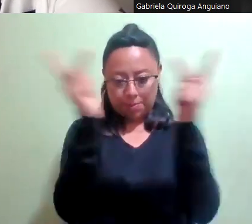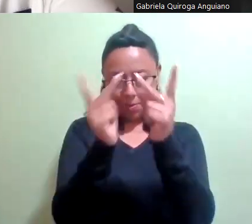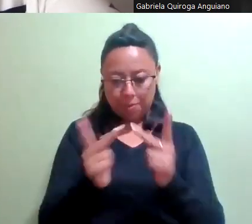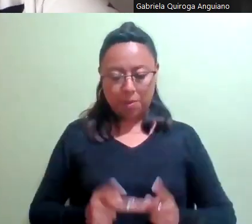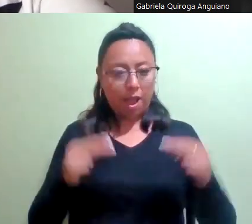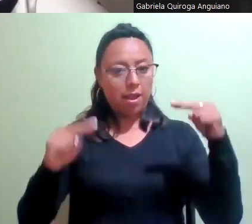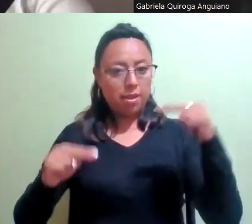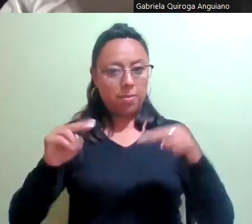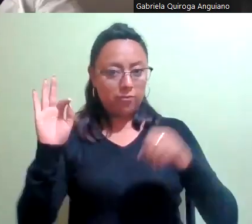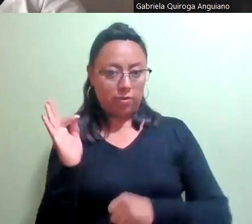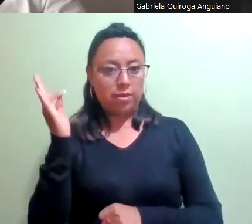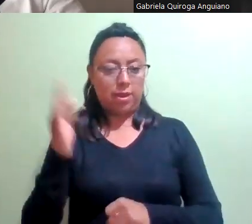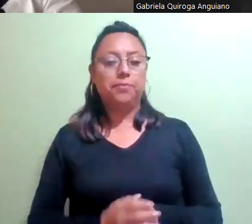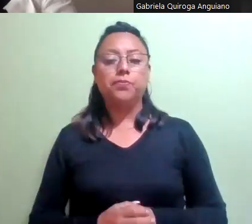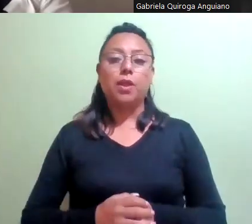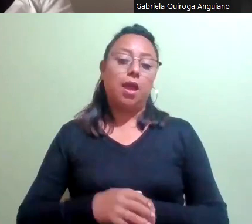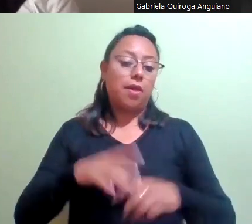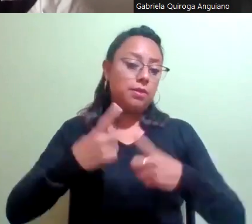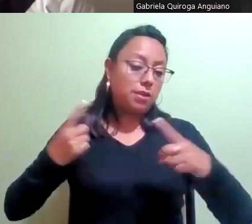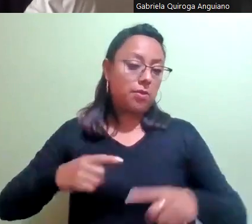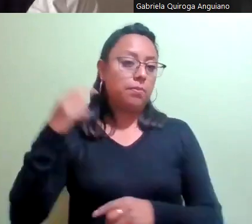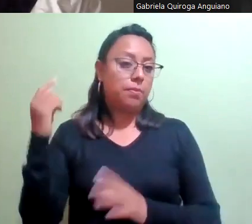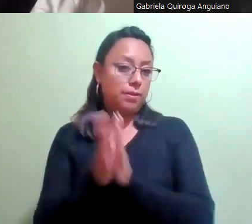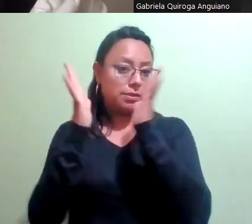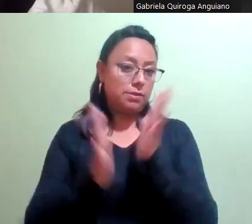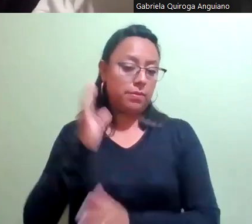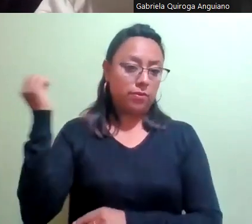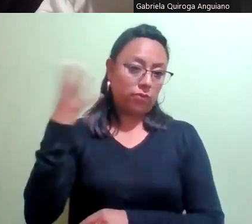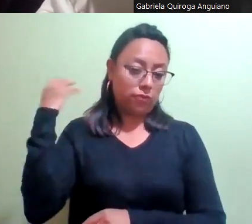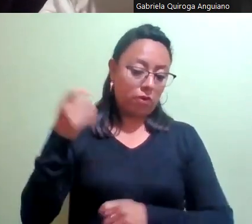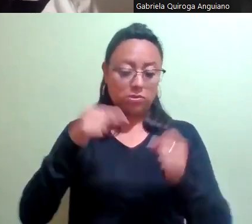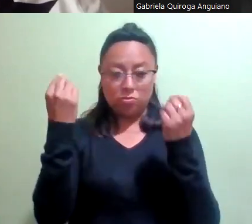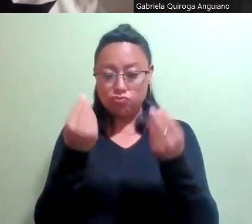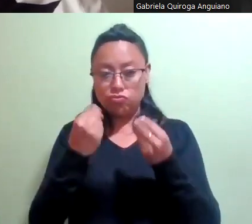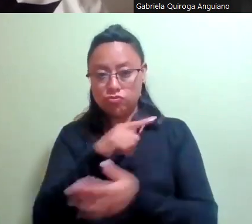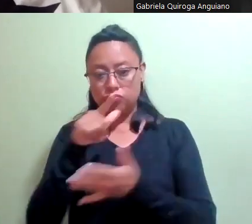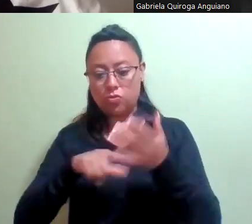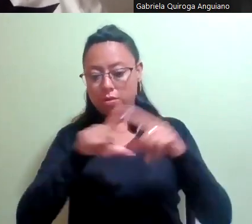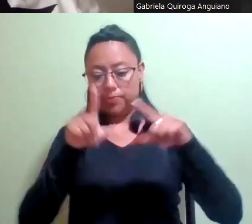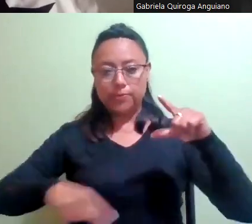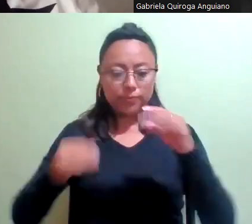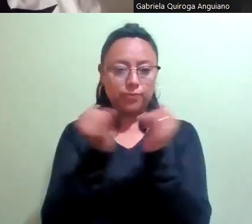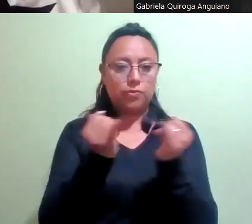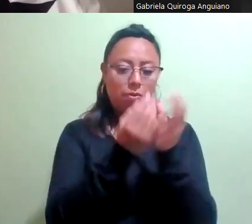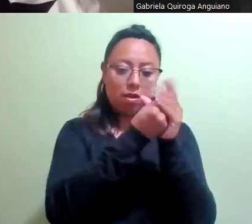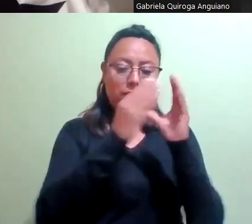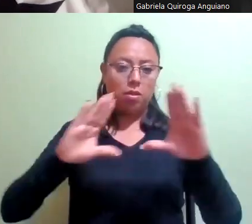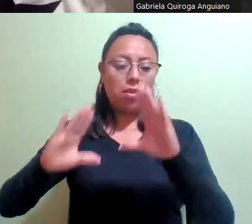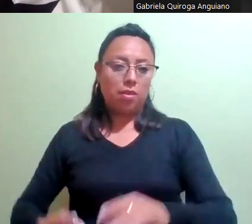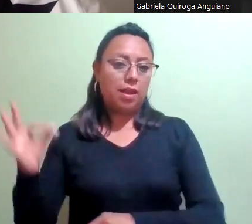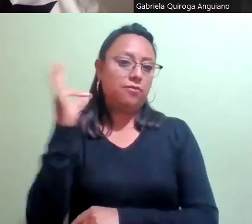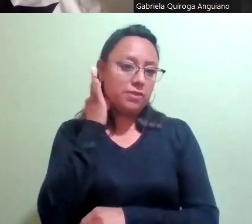desarrollado y participado en foros en la mayoría de los estados de la república y dado capacitaciones al personal de fiscalías, poder judicial,